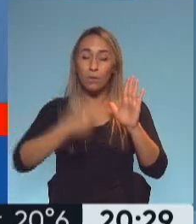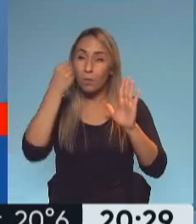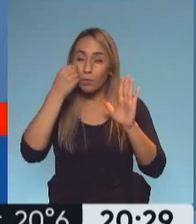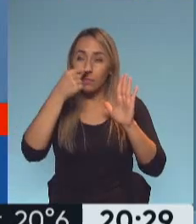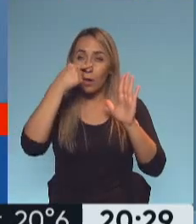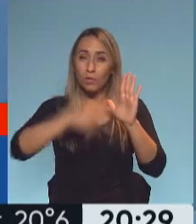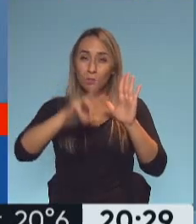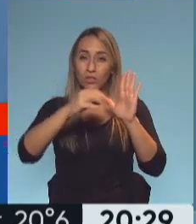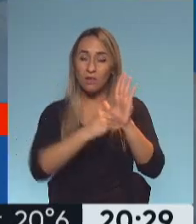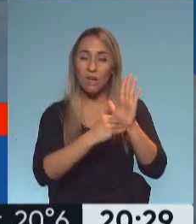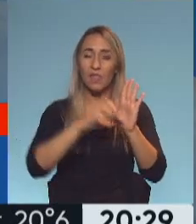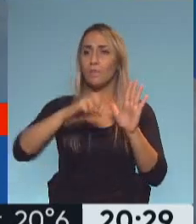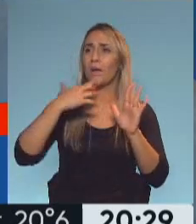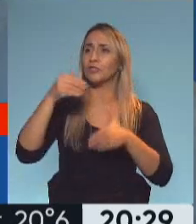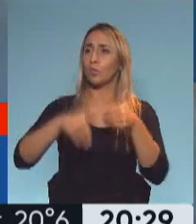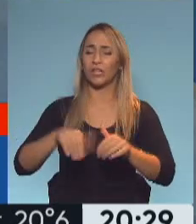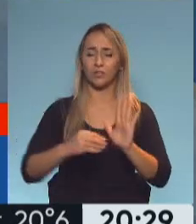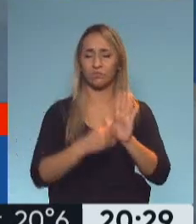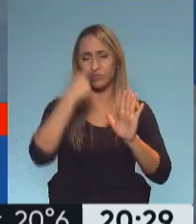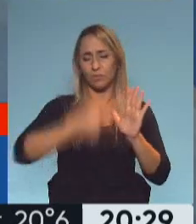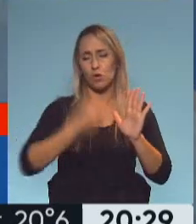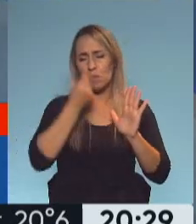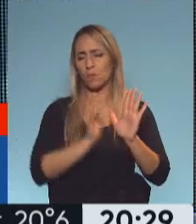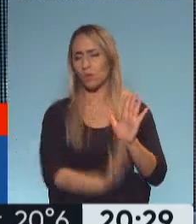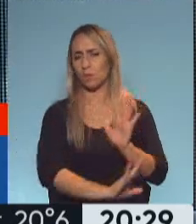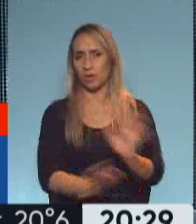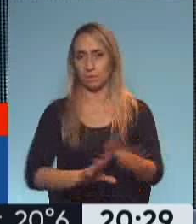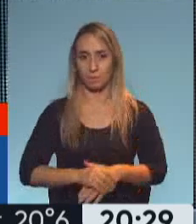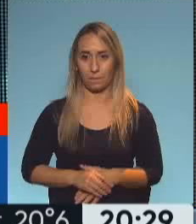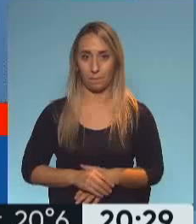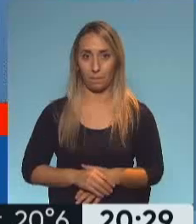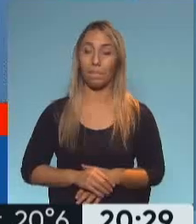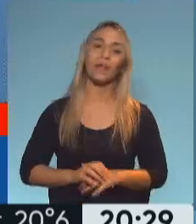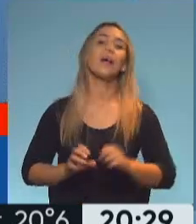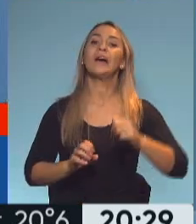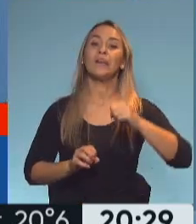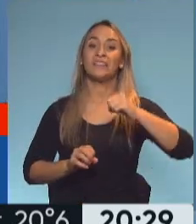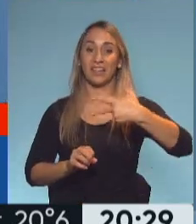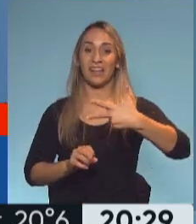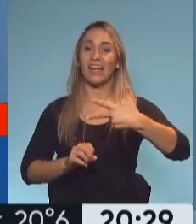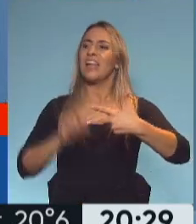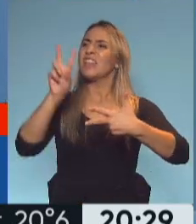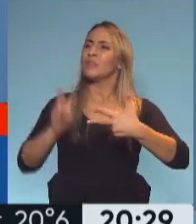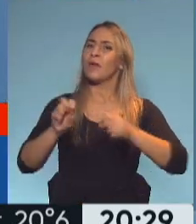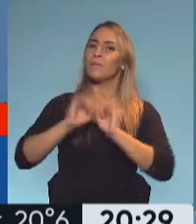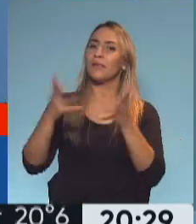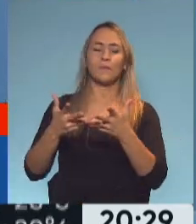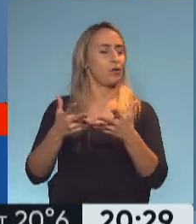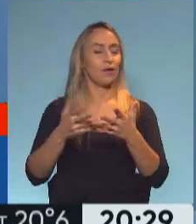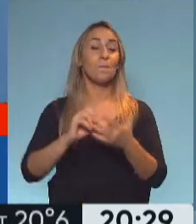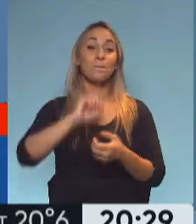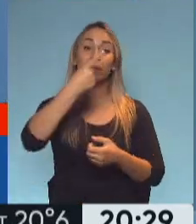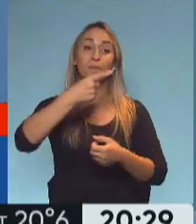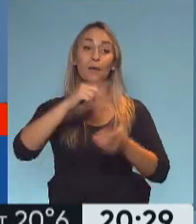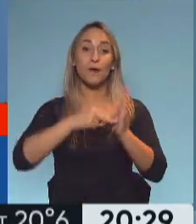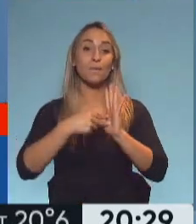¿Cuáles son los primeros tres? Salgamos de la pandemia, si es que se puede salir de la pandemia. porque los primeros tres deben ser la pandemia. Distintas aristas de la pandemia. Hagamos del